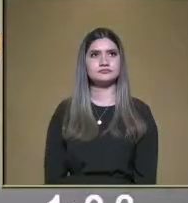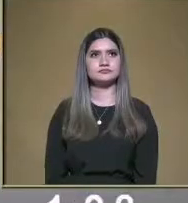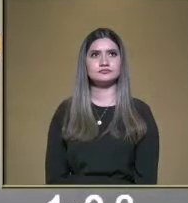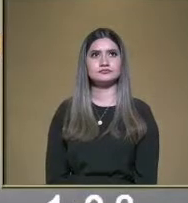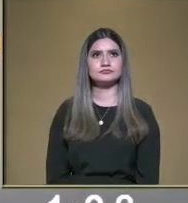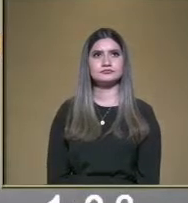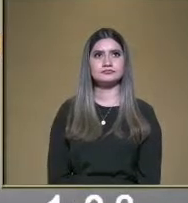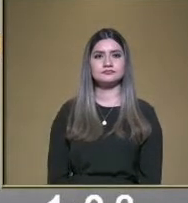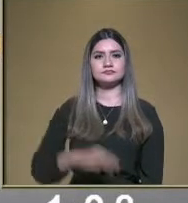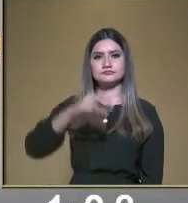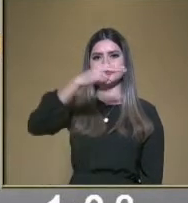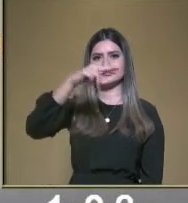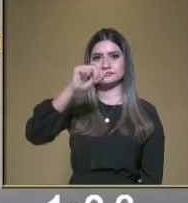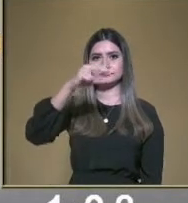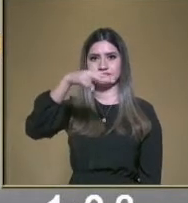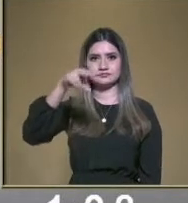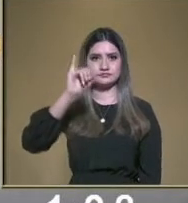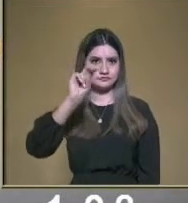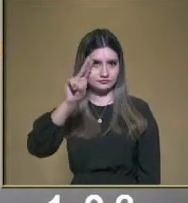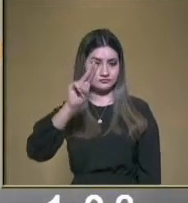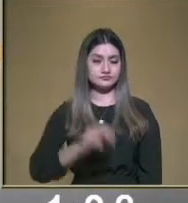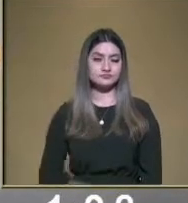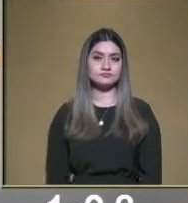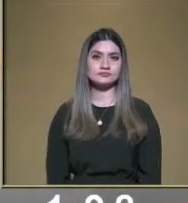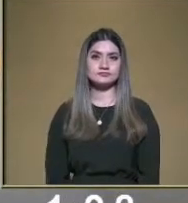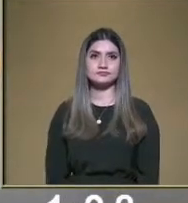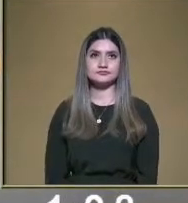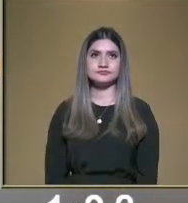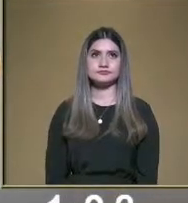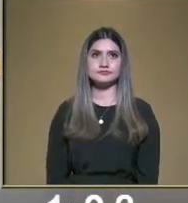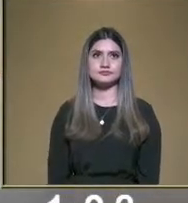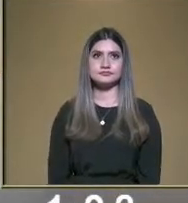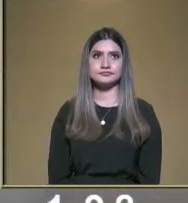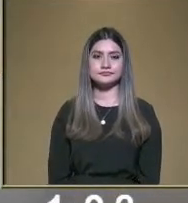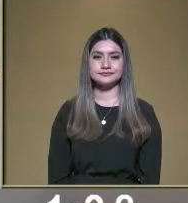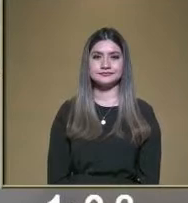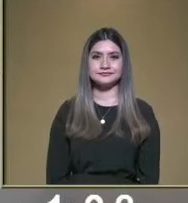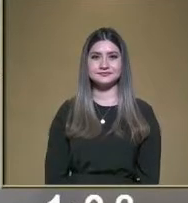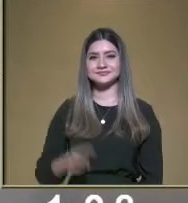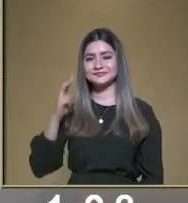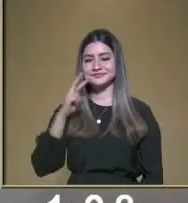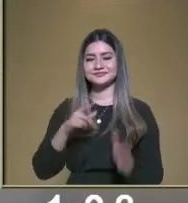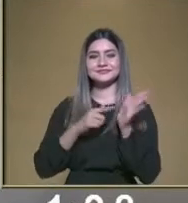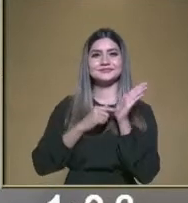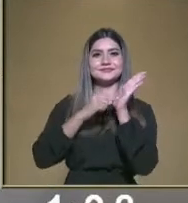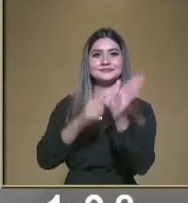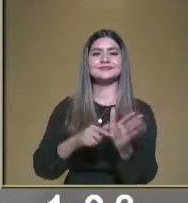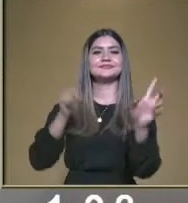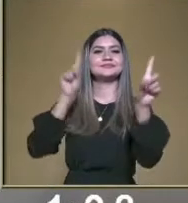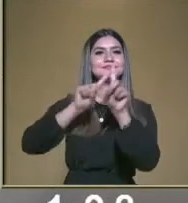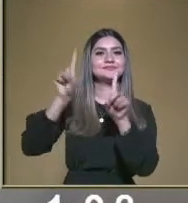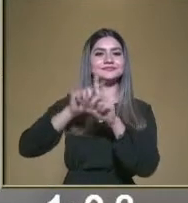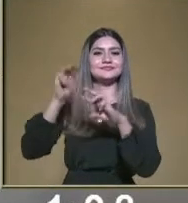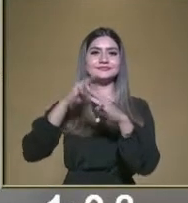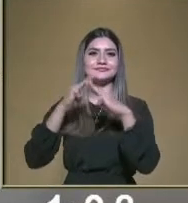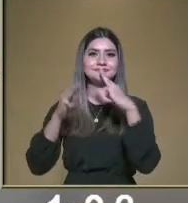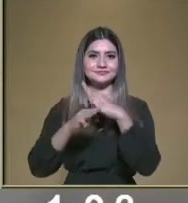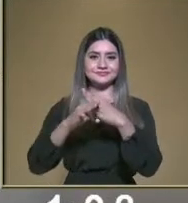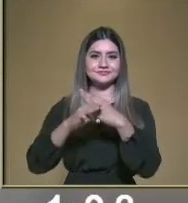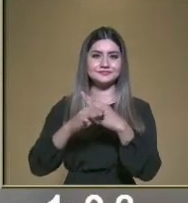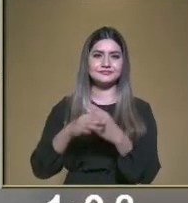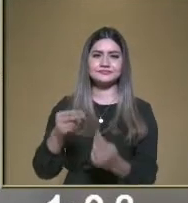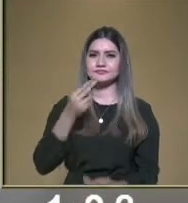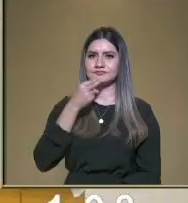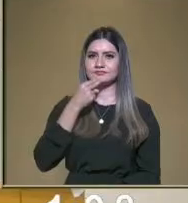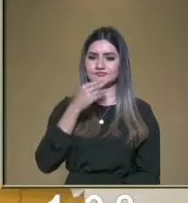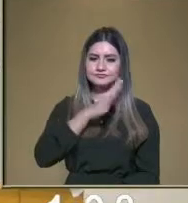el Otomí, Ñañú. Ñañú. Muy bien, maestro. Bueno, pues aquí ya les mostramos parte de los materiales que contamos para